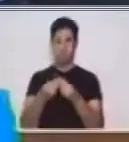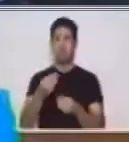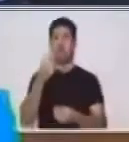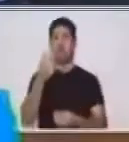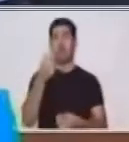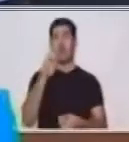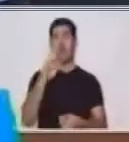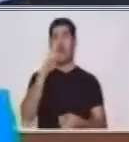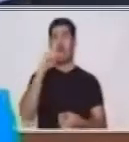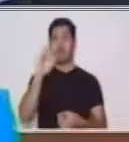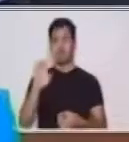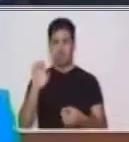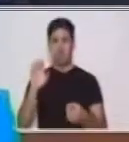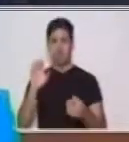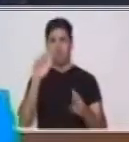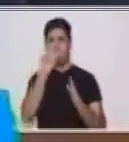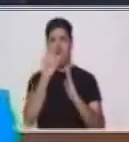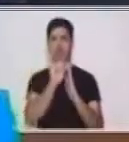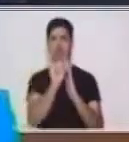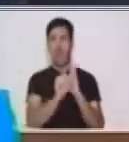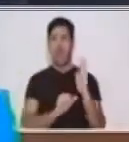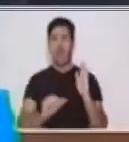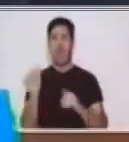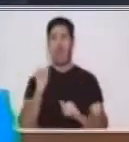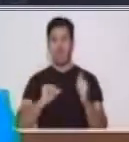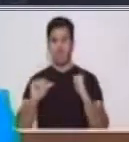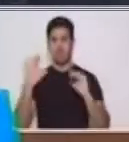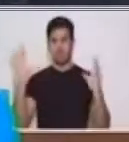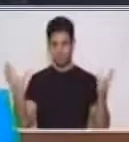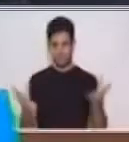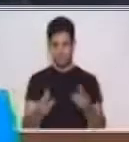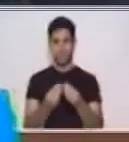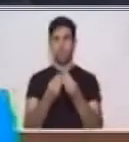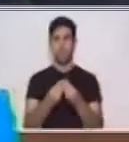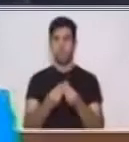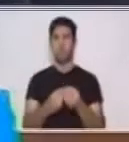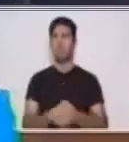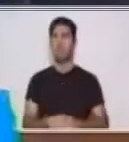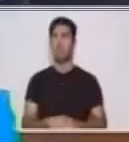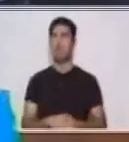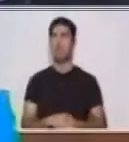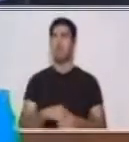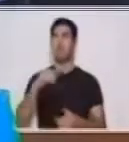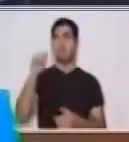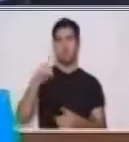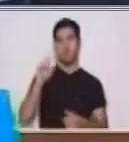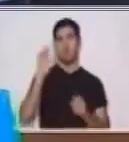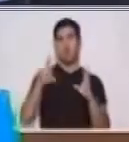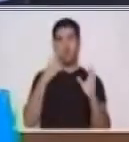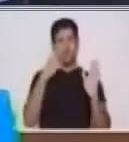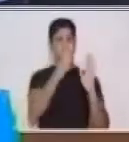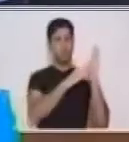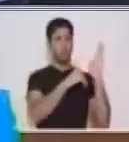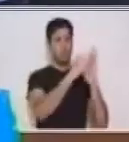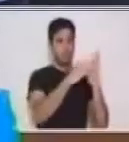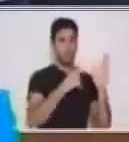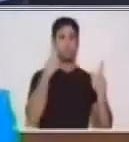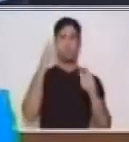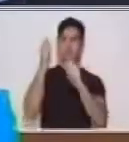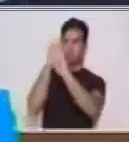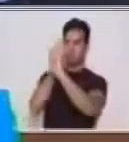es la máxima expresión del ser humano y por esa razón es que se representa en pintura, escultura,